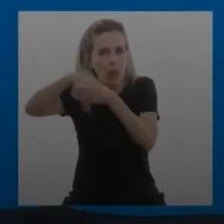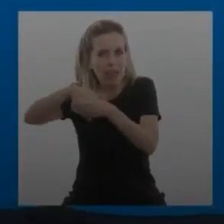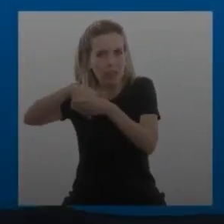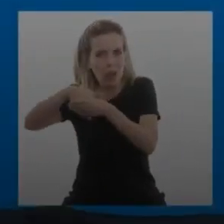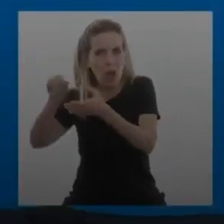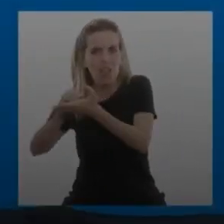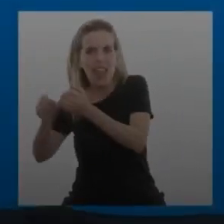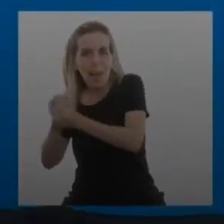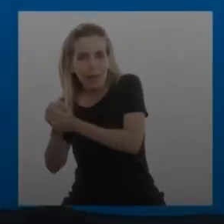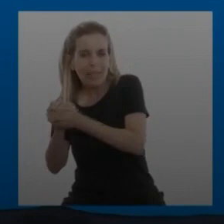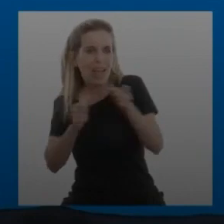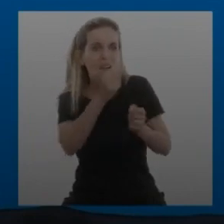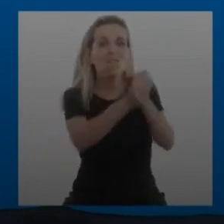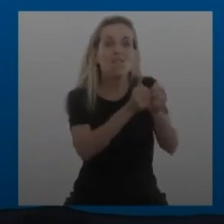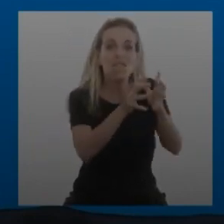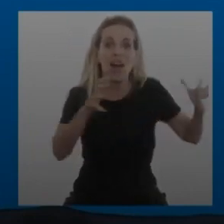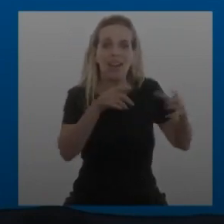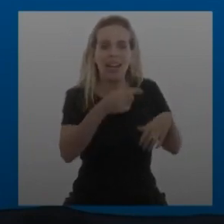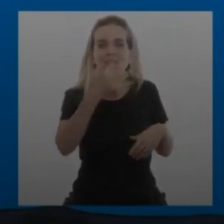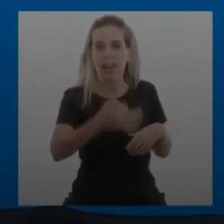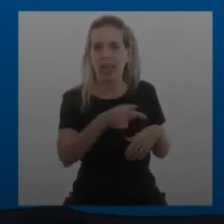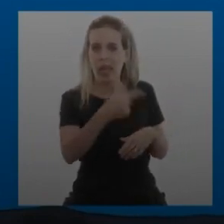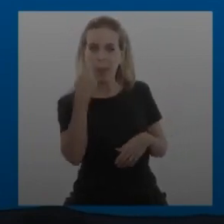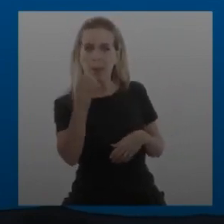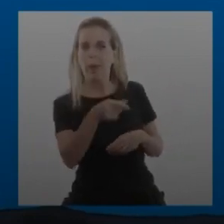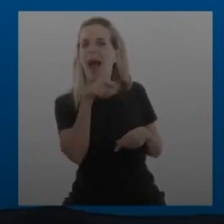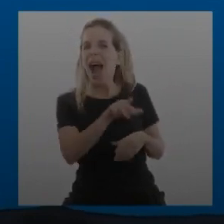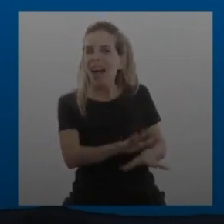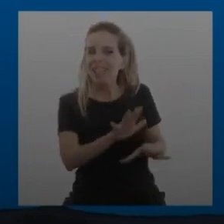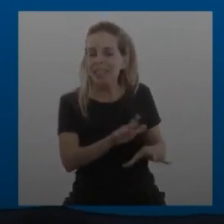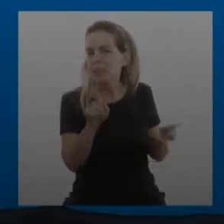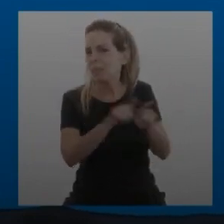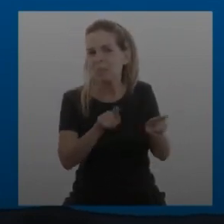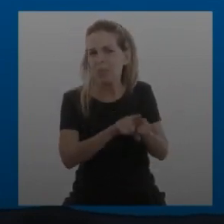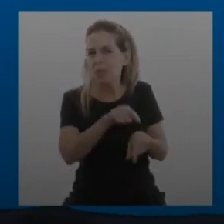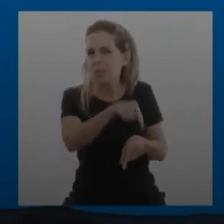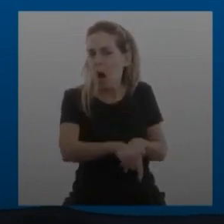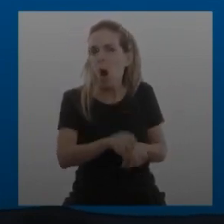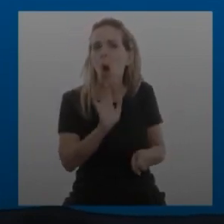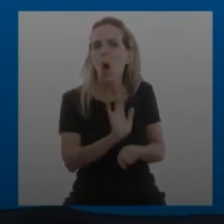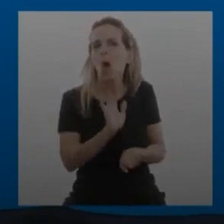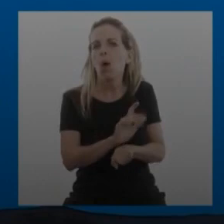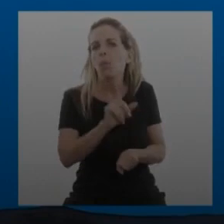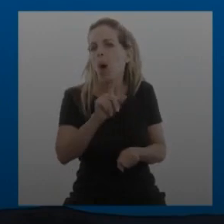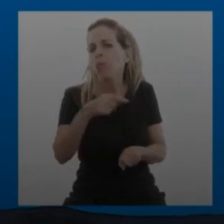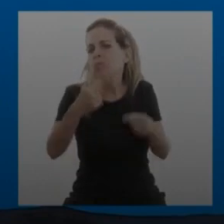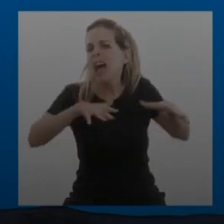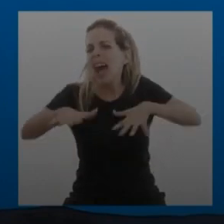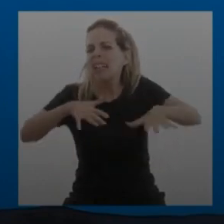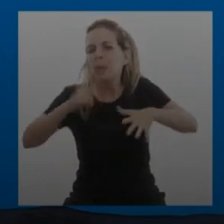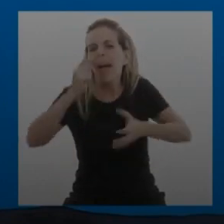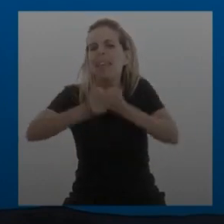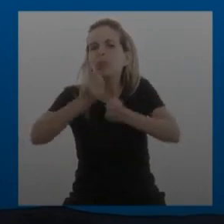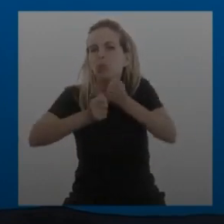y la verdad es que lo que uno ve ahí es un poco lo que se repite en todas las actividades industriales de la